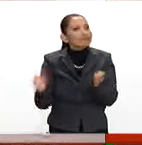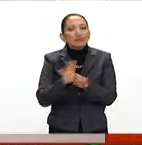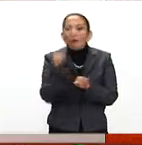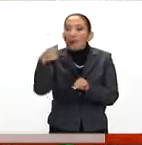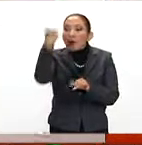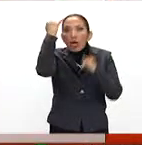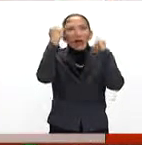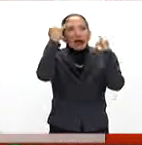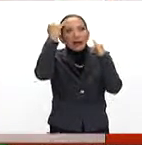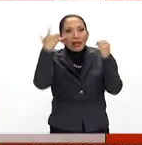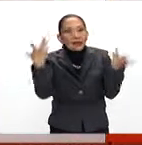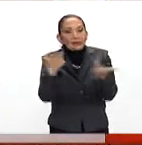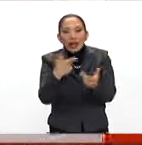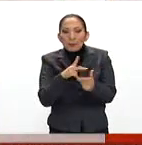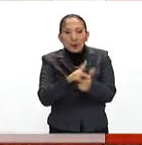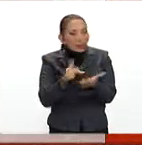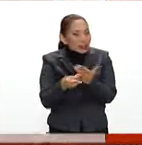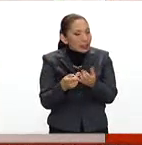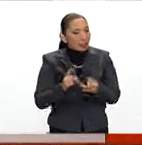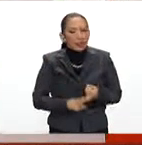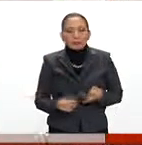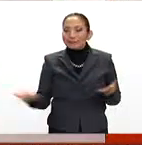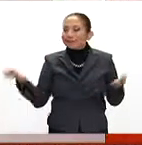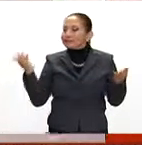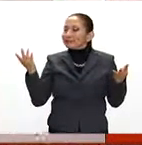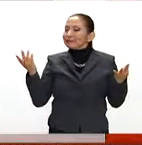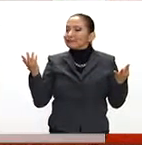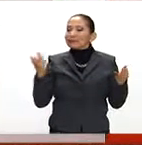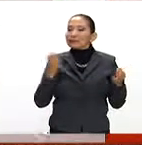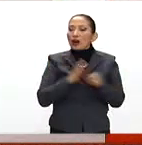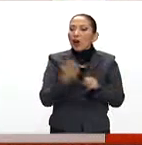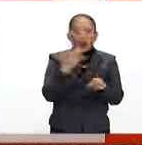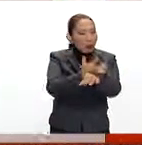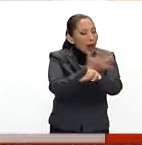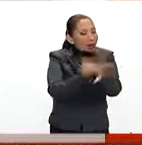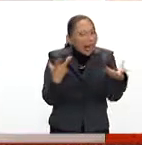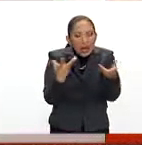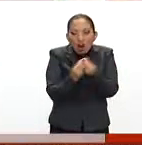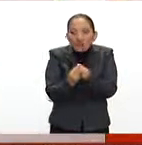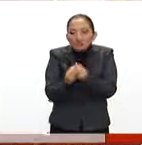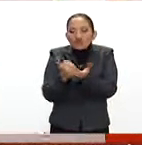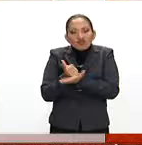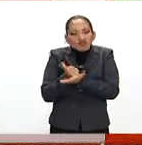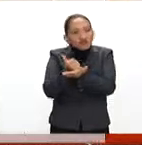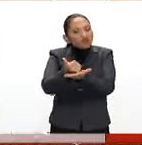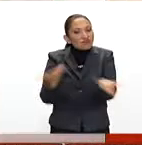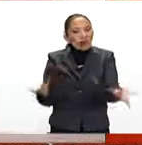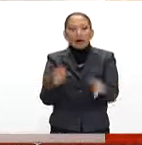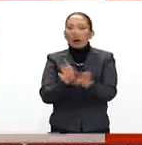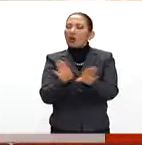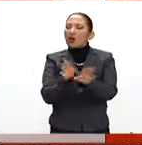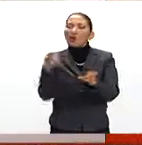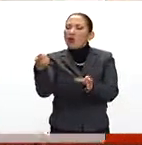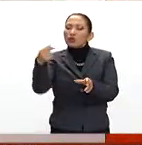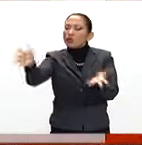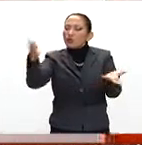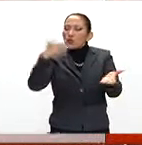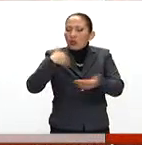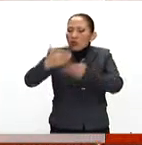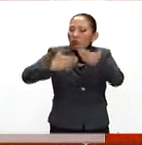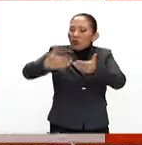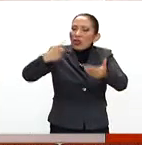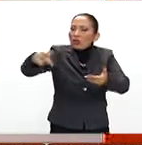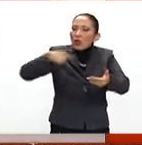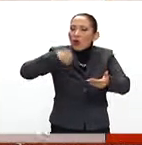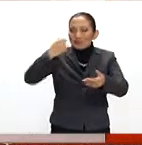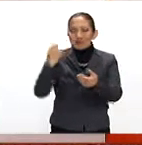como un paso evolutivo que pues no solamente afecta a México, sino hay tres mil millones de personas en el mundo